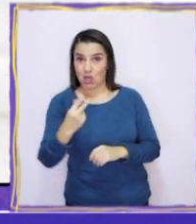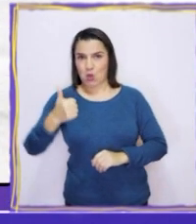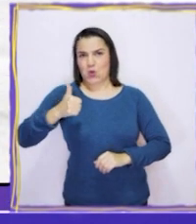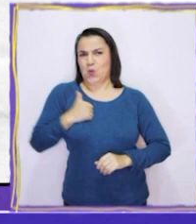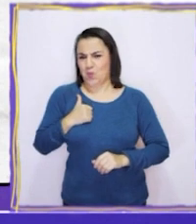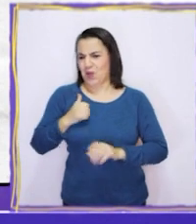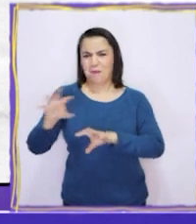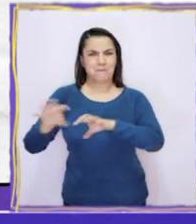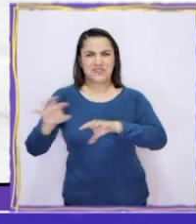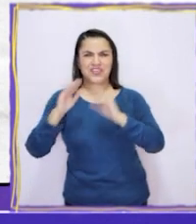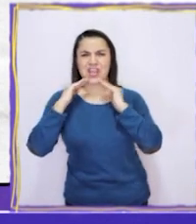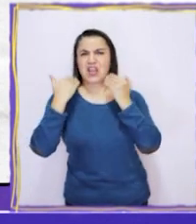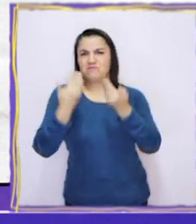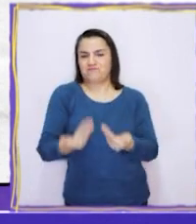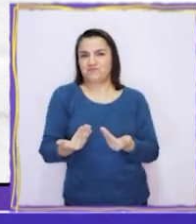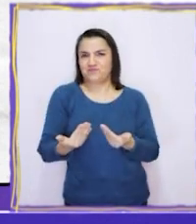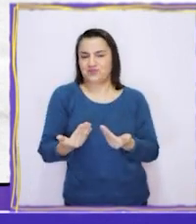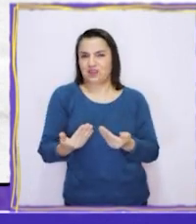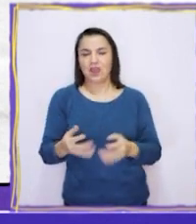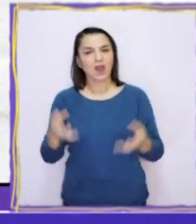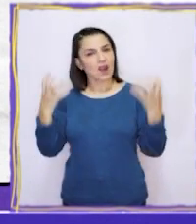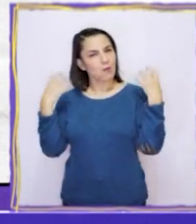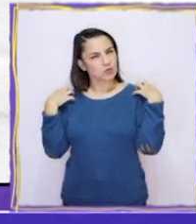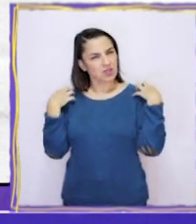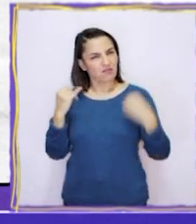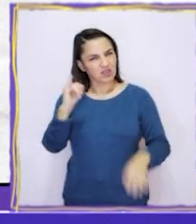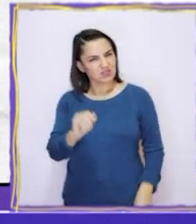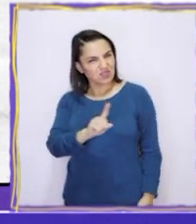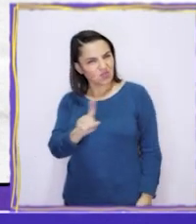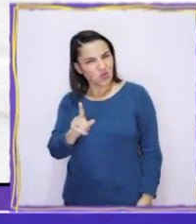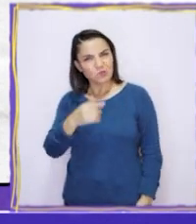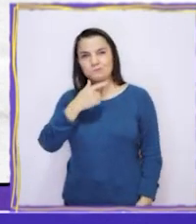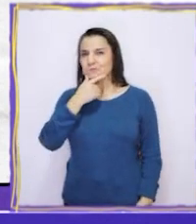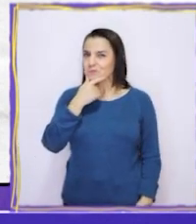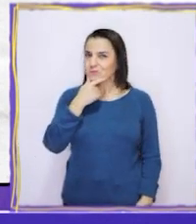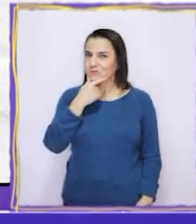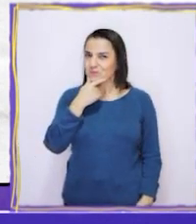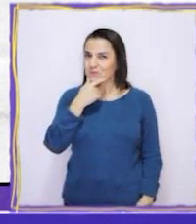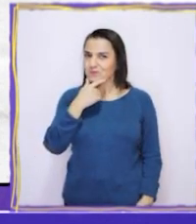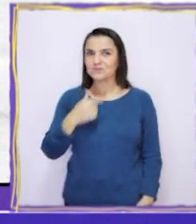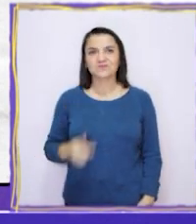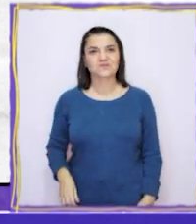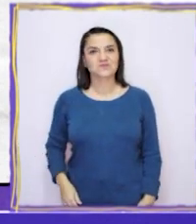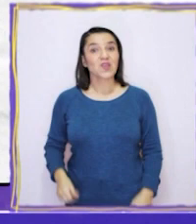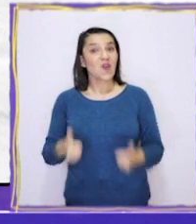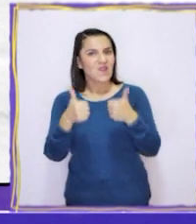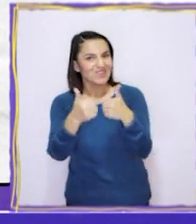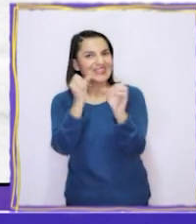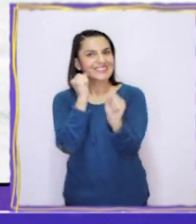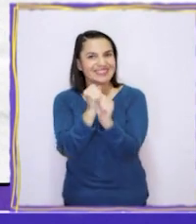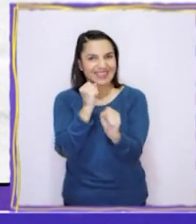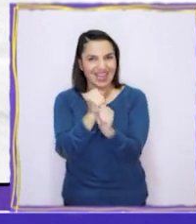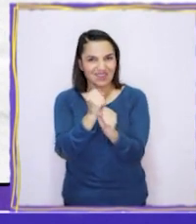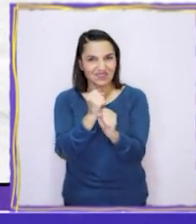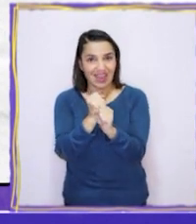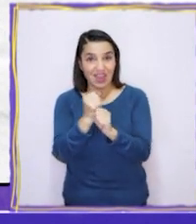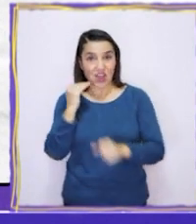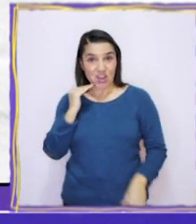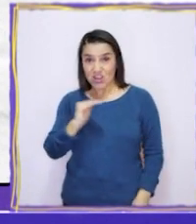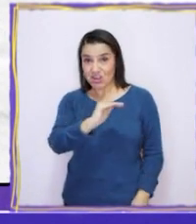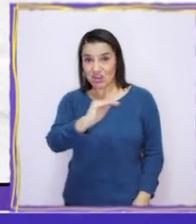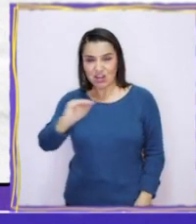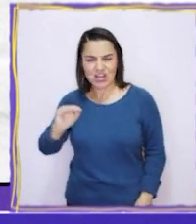trajeron todos sus materiales. ¿Será responsable o no? ¡Buen trabajo!